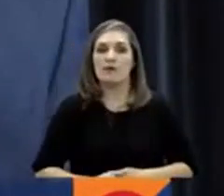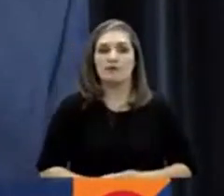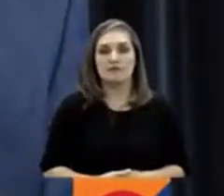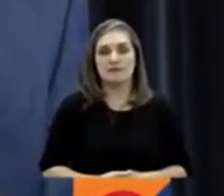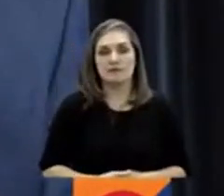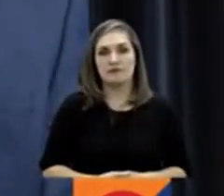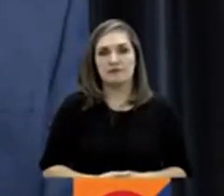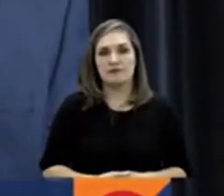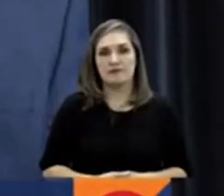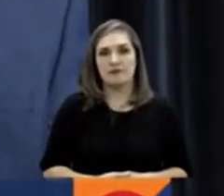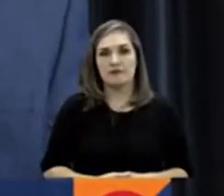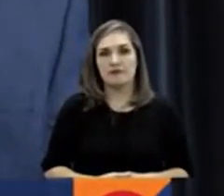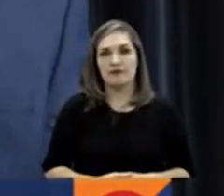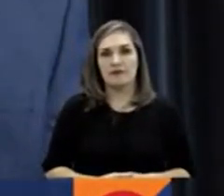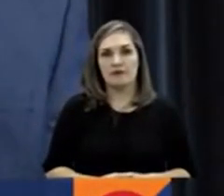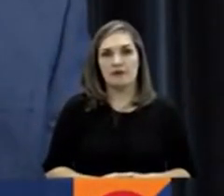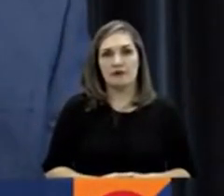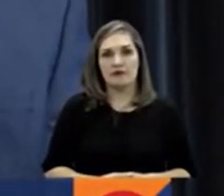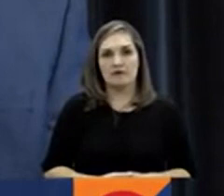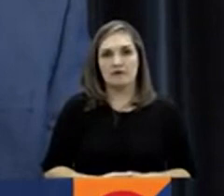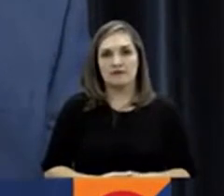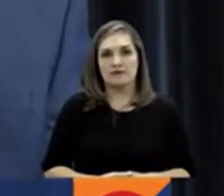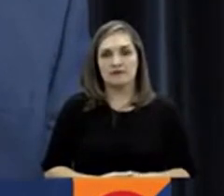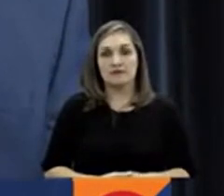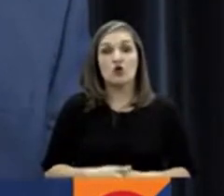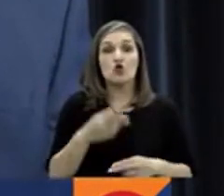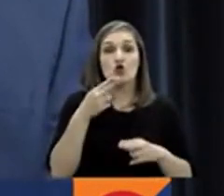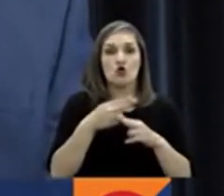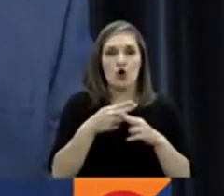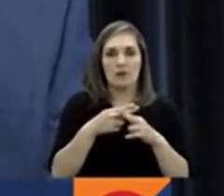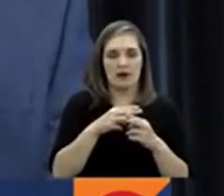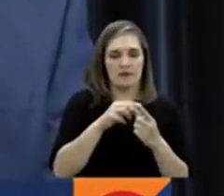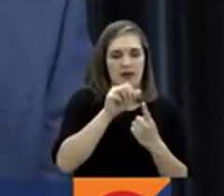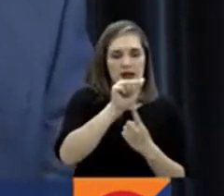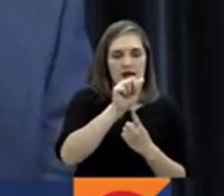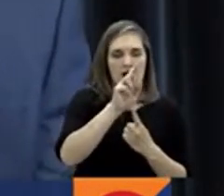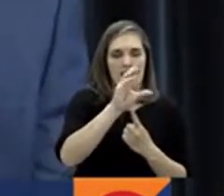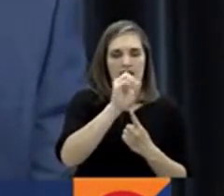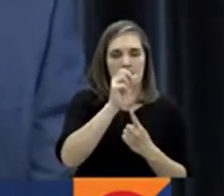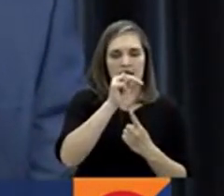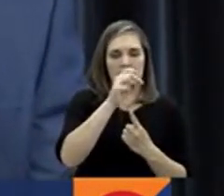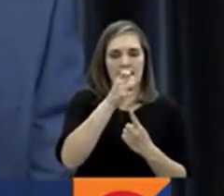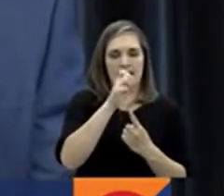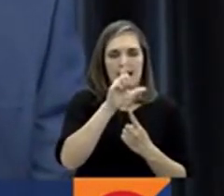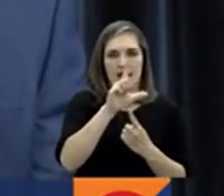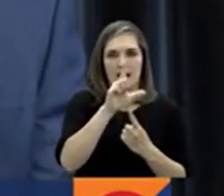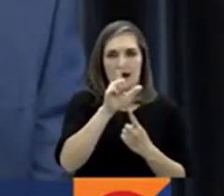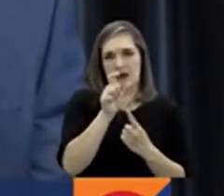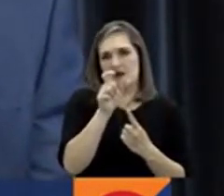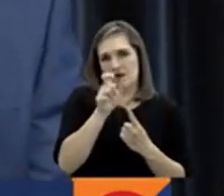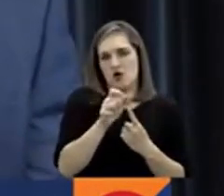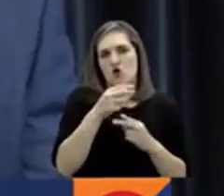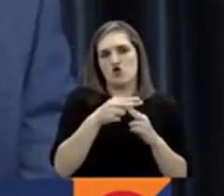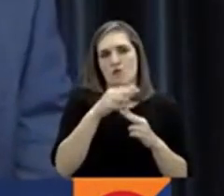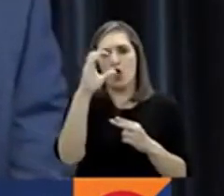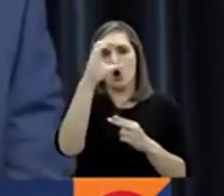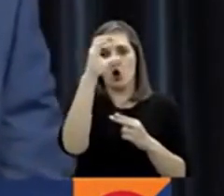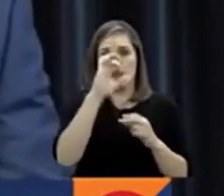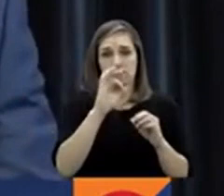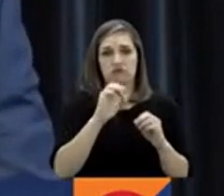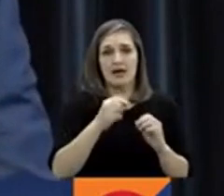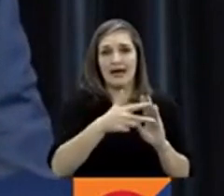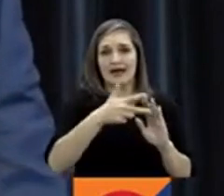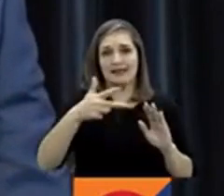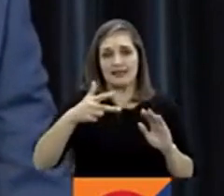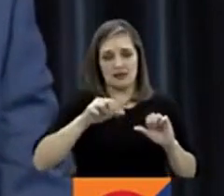Ellos Arcángel Pretel Ortiz, ciudadano colombiano y residente legal permanente de